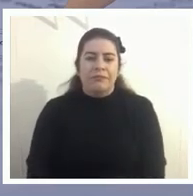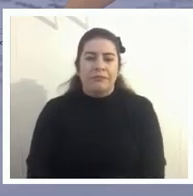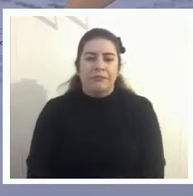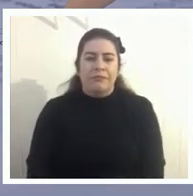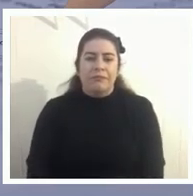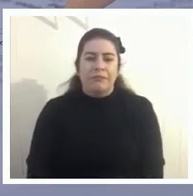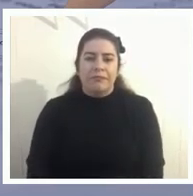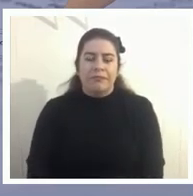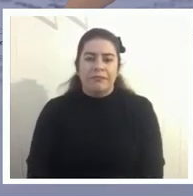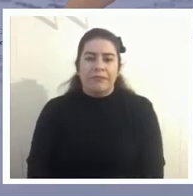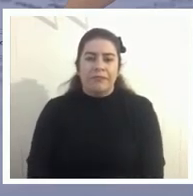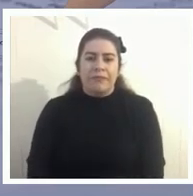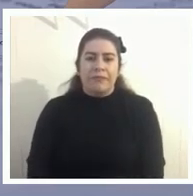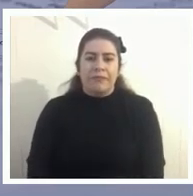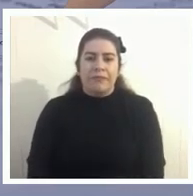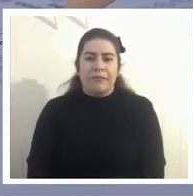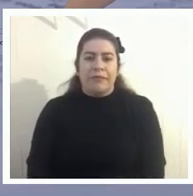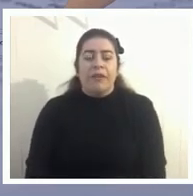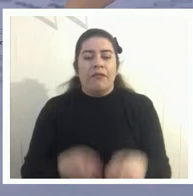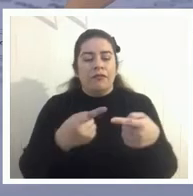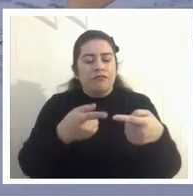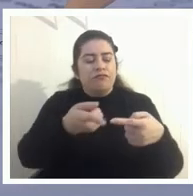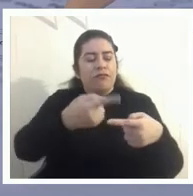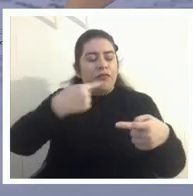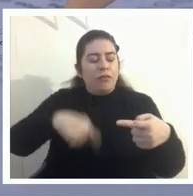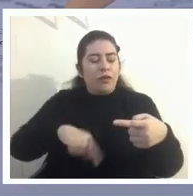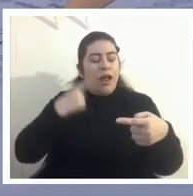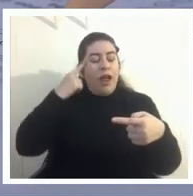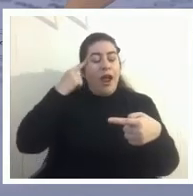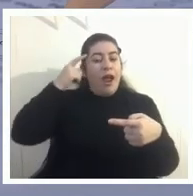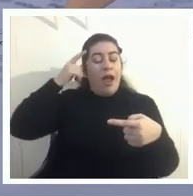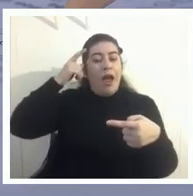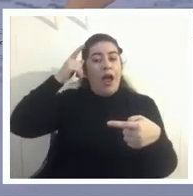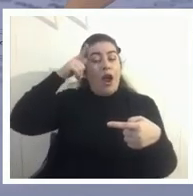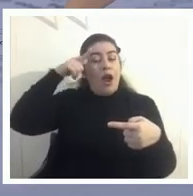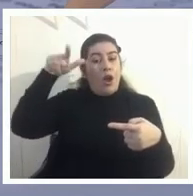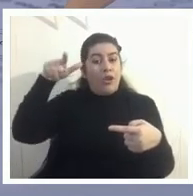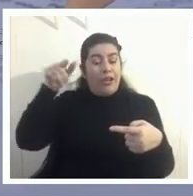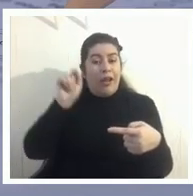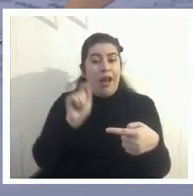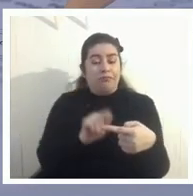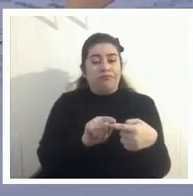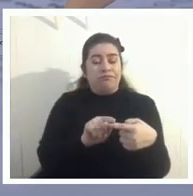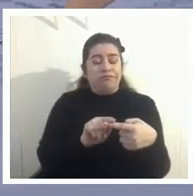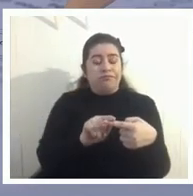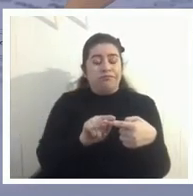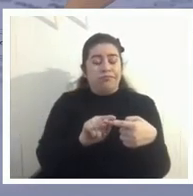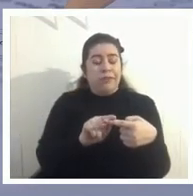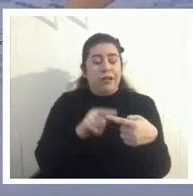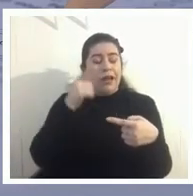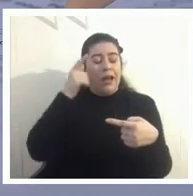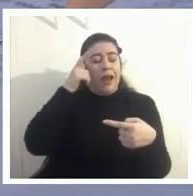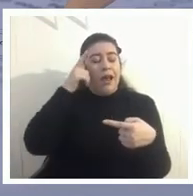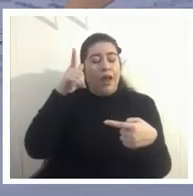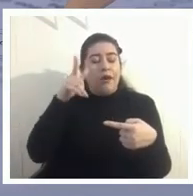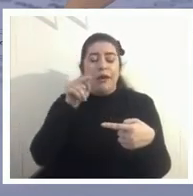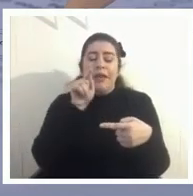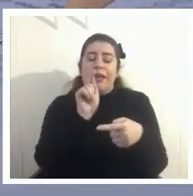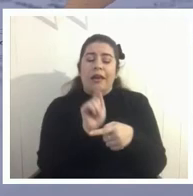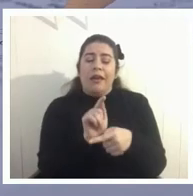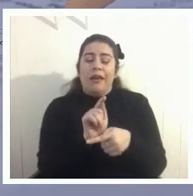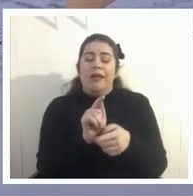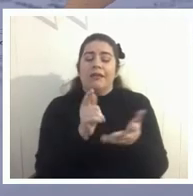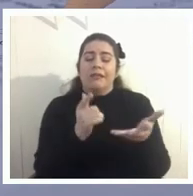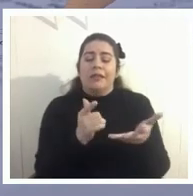y si volvemos al razonamiento que está detrás la lógica que está detrás de esto de esta de este establecimiento cierto de